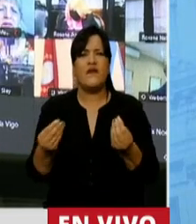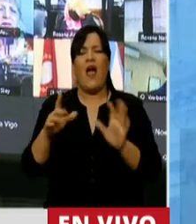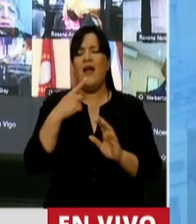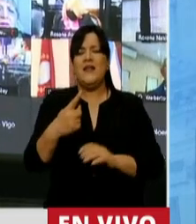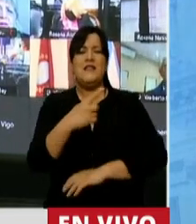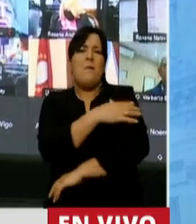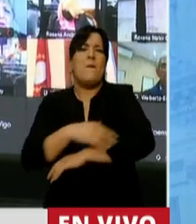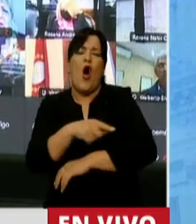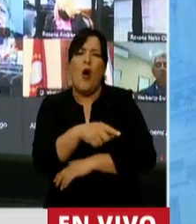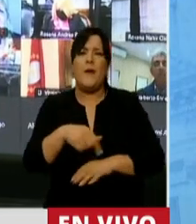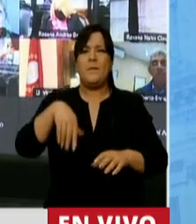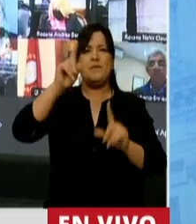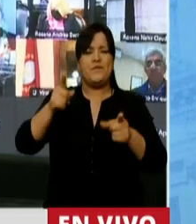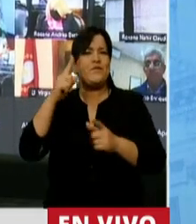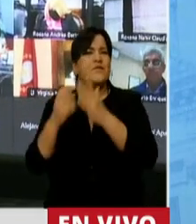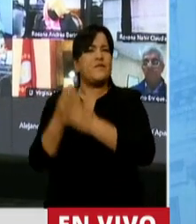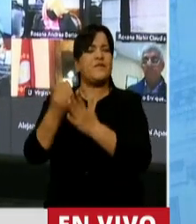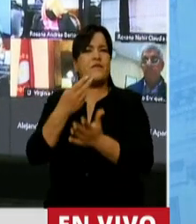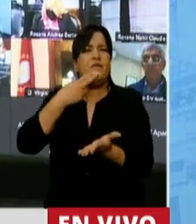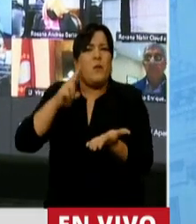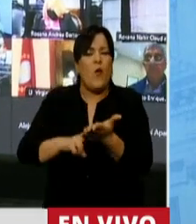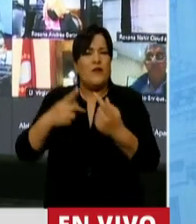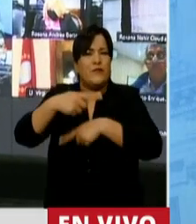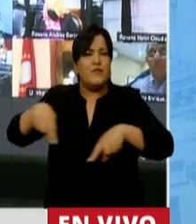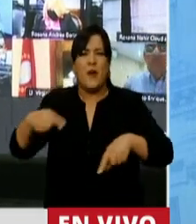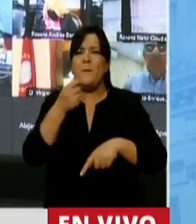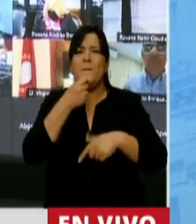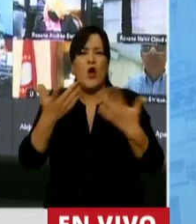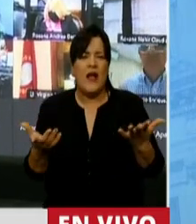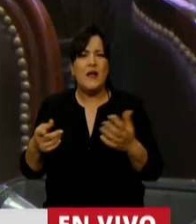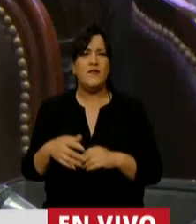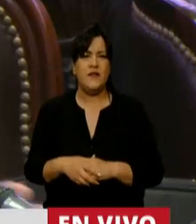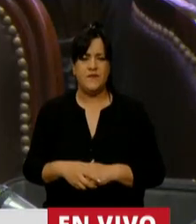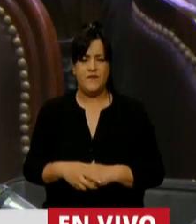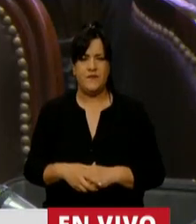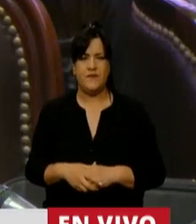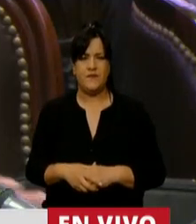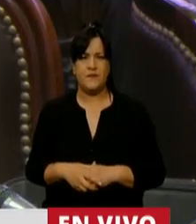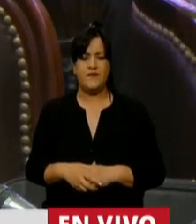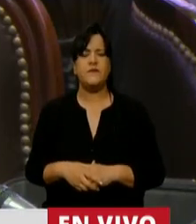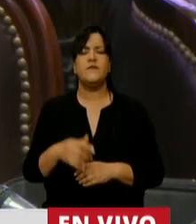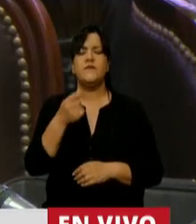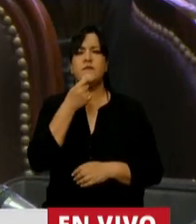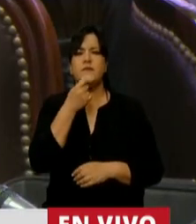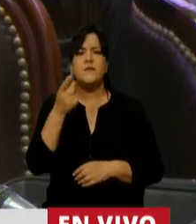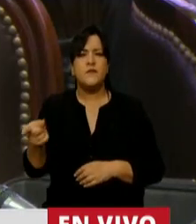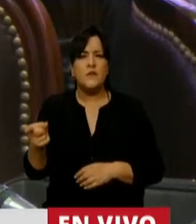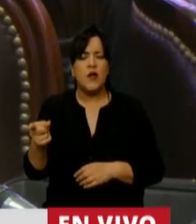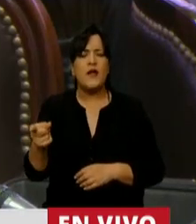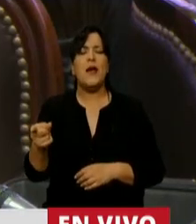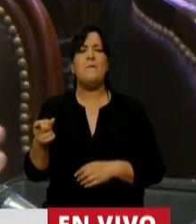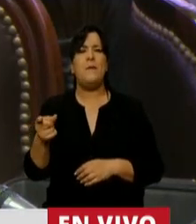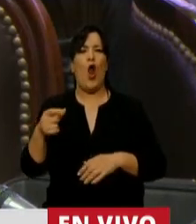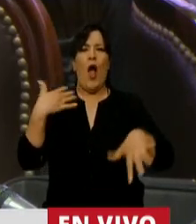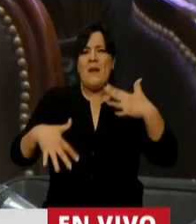crear impuestos con títulos como emergencia